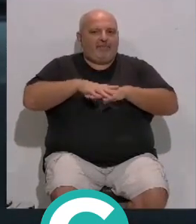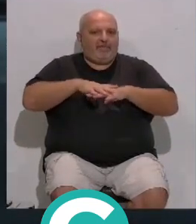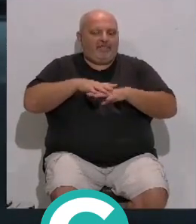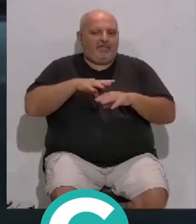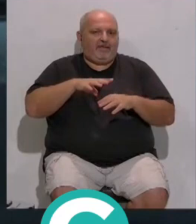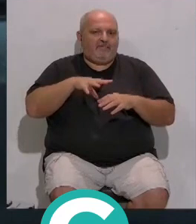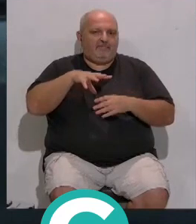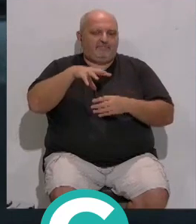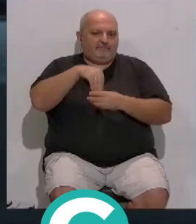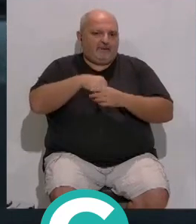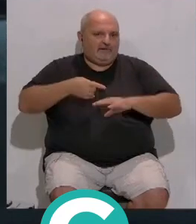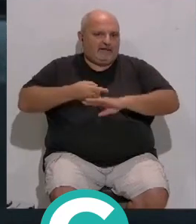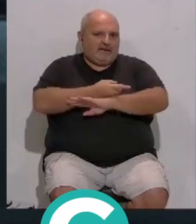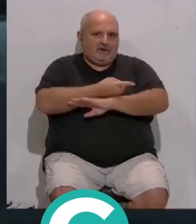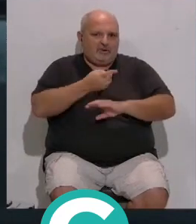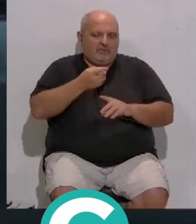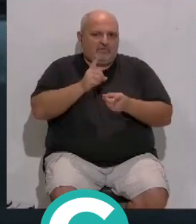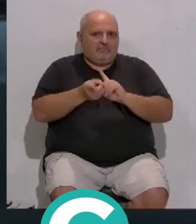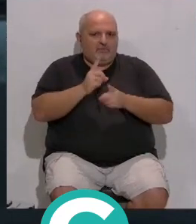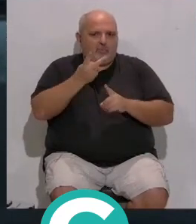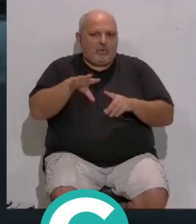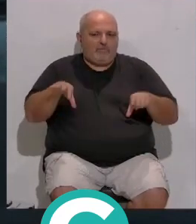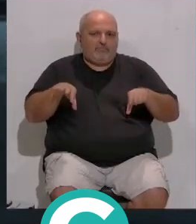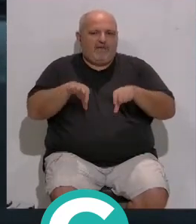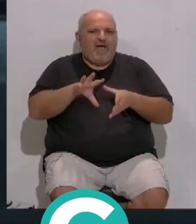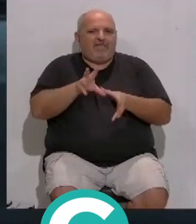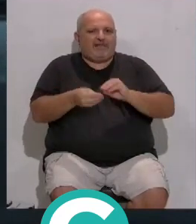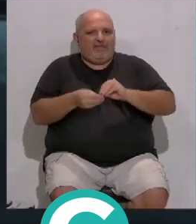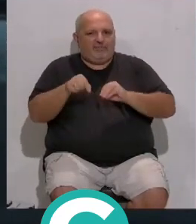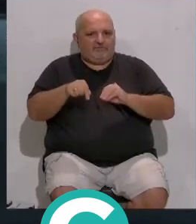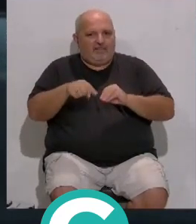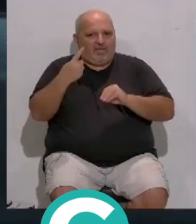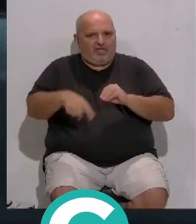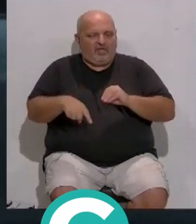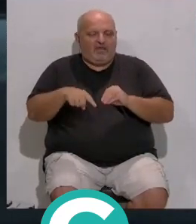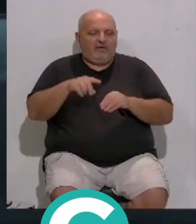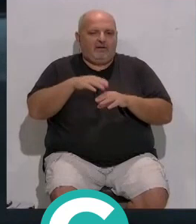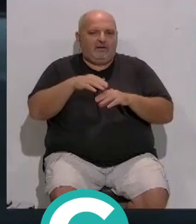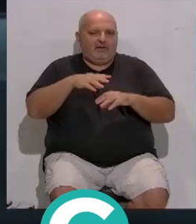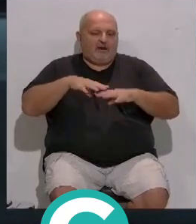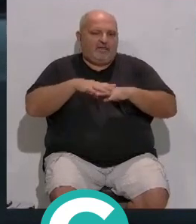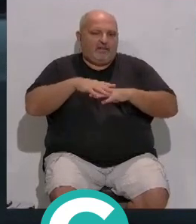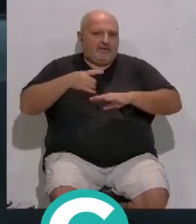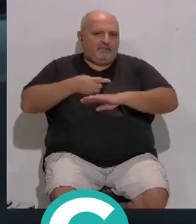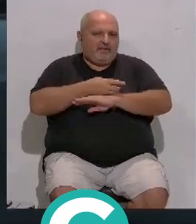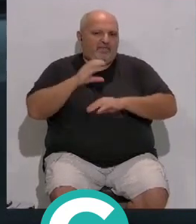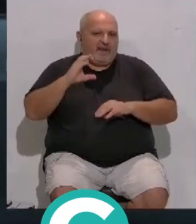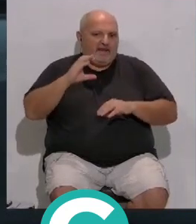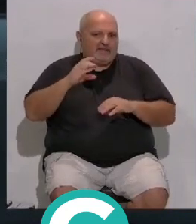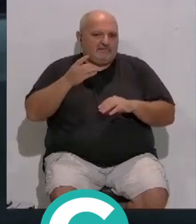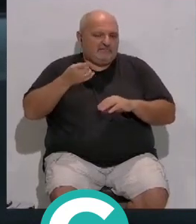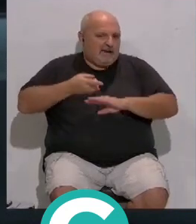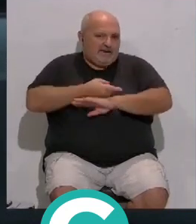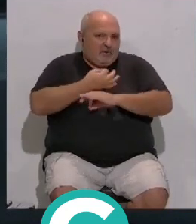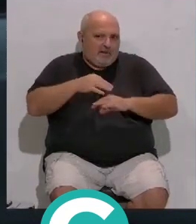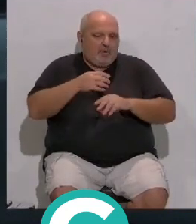de interés general... ...y a su vez también por una red... ...que en este caso es una red de tranvía... ...que es de